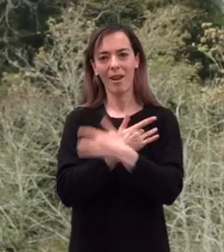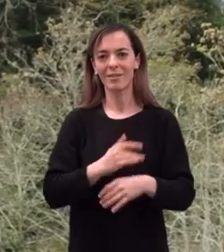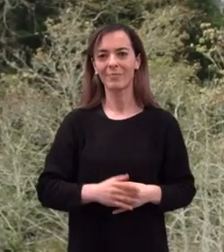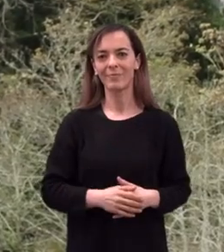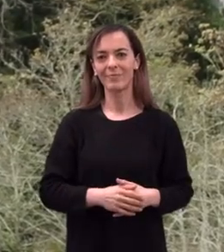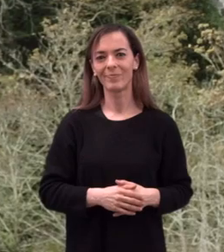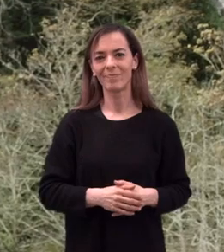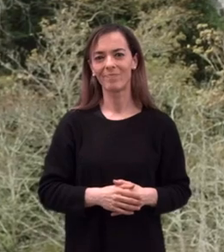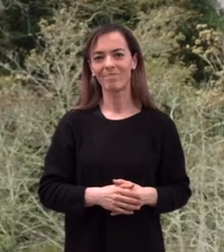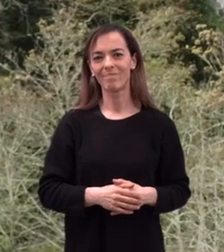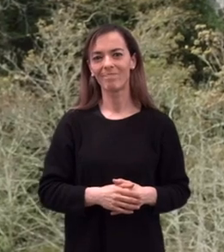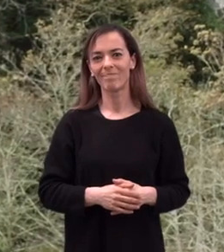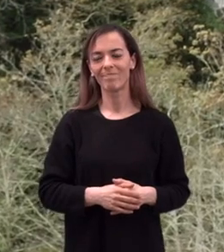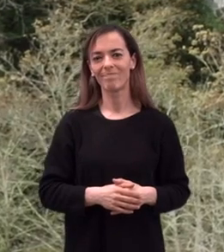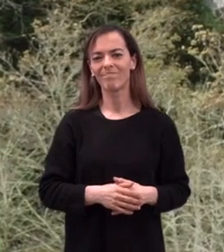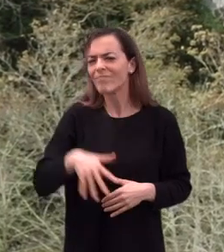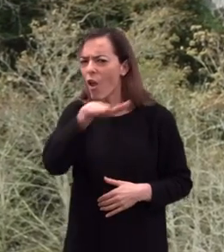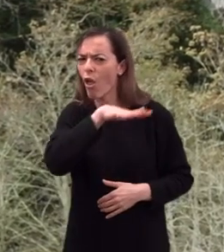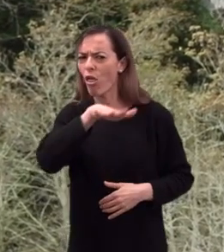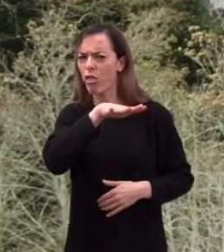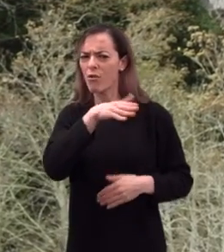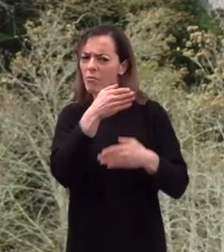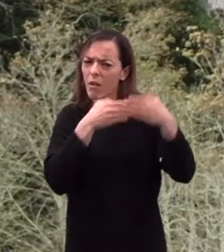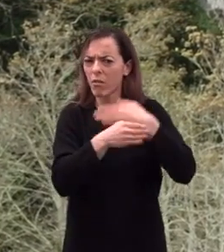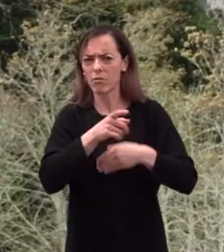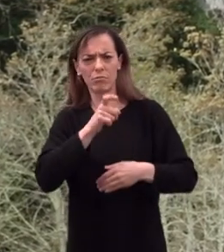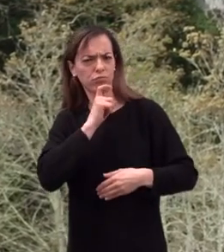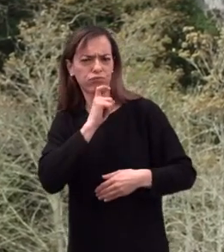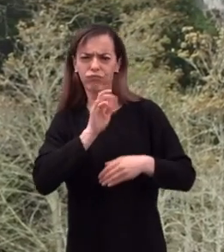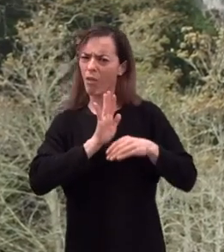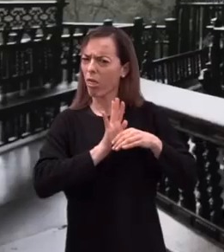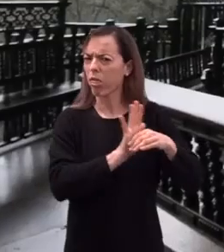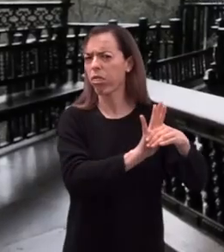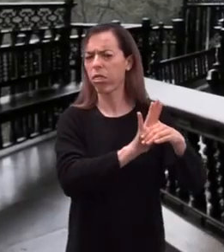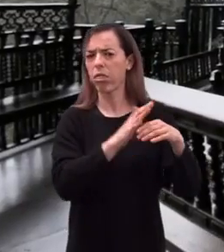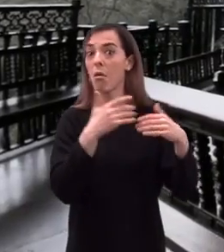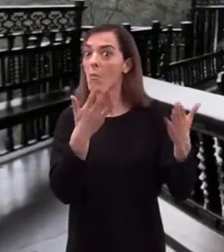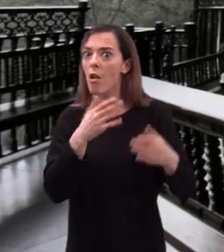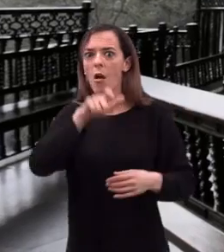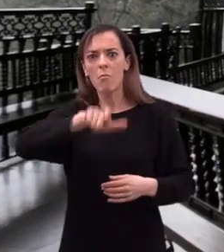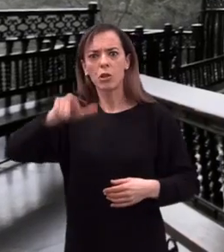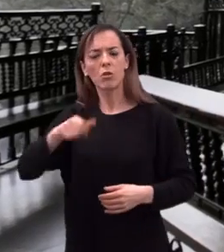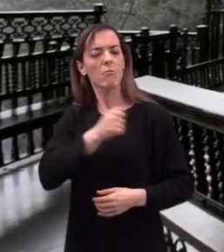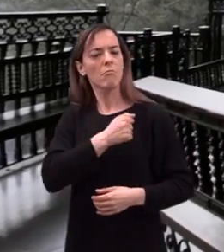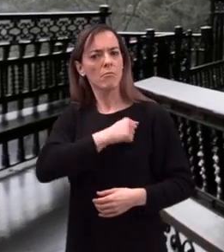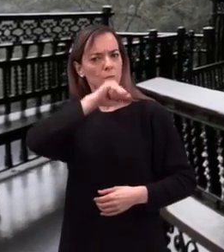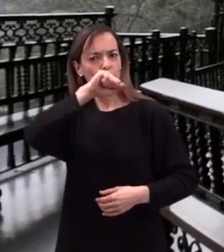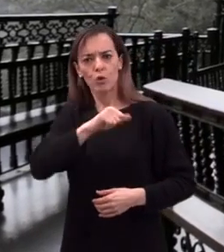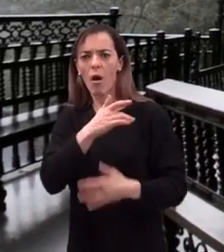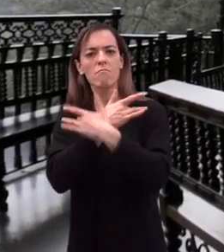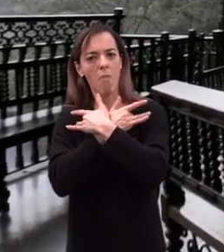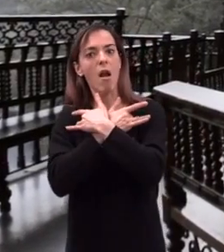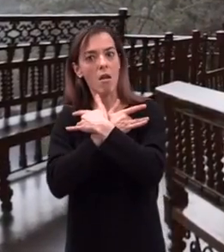Y pese a encontrarse en un lugar agreste y apartado, la devoción mariana ha atraído a